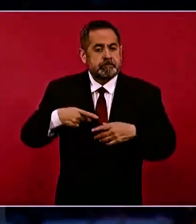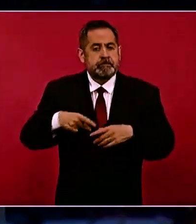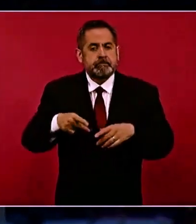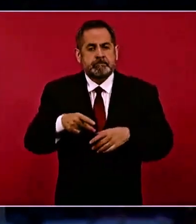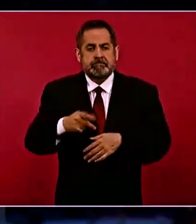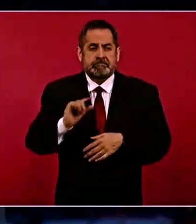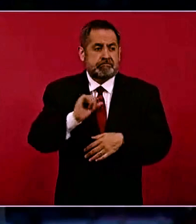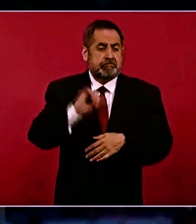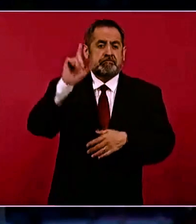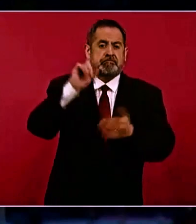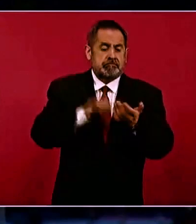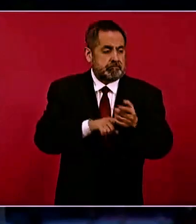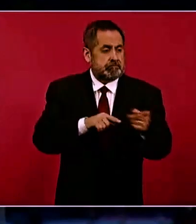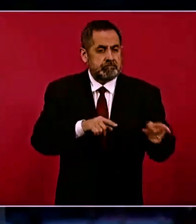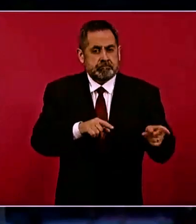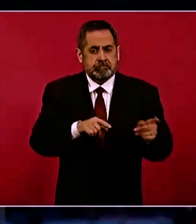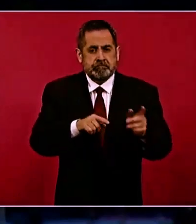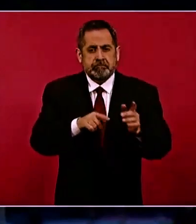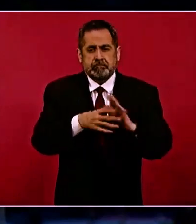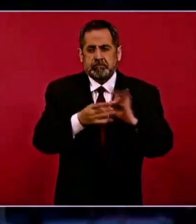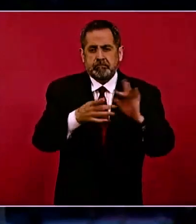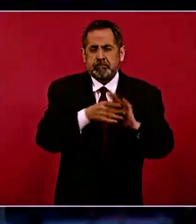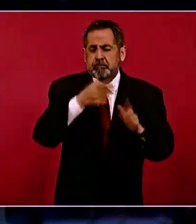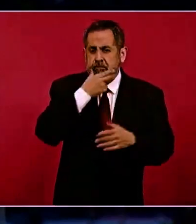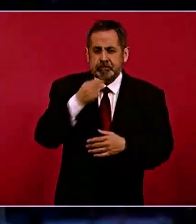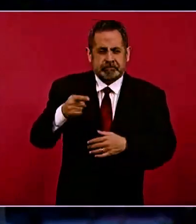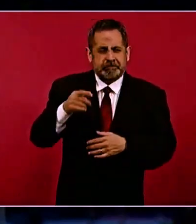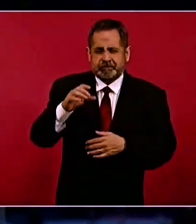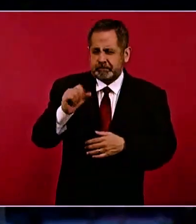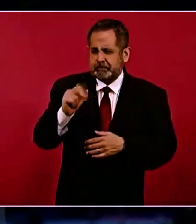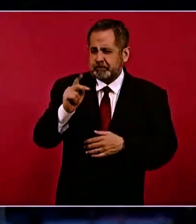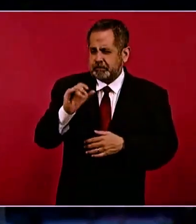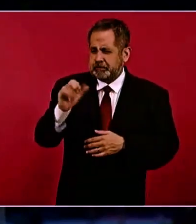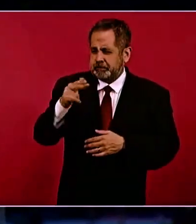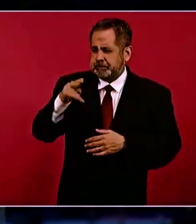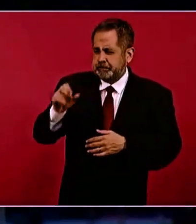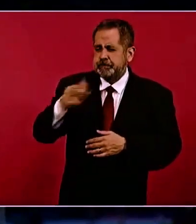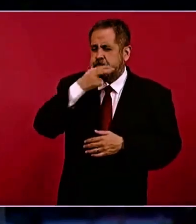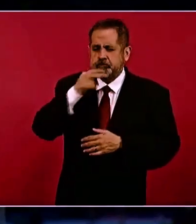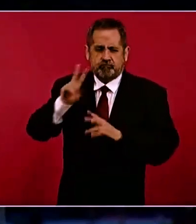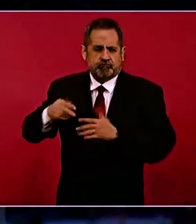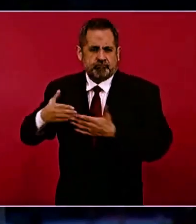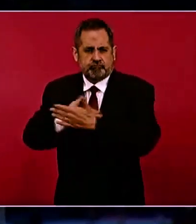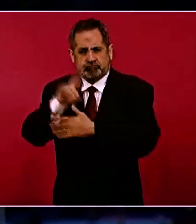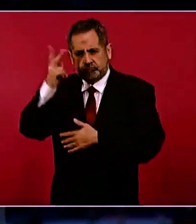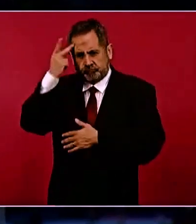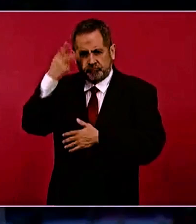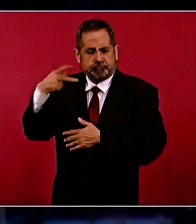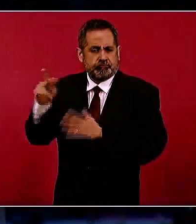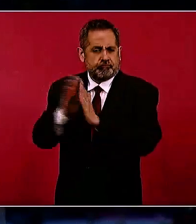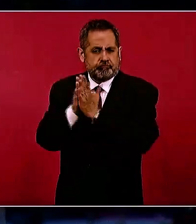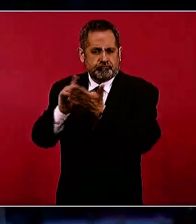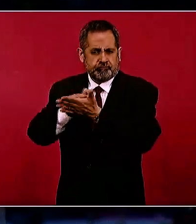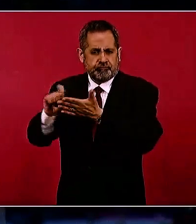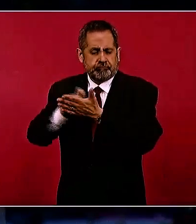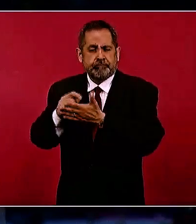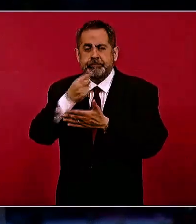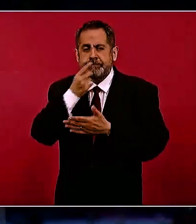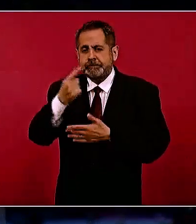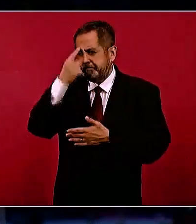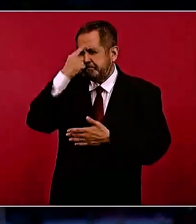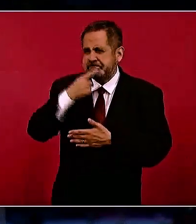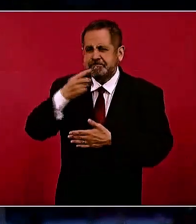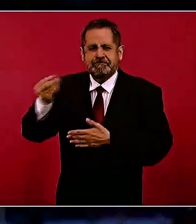periodista de guerra, Rizars Kapuscinski, un periodista polaco que ya falleció, en su libro Los Cínicos no sirven para este